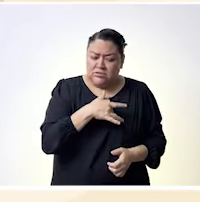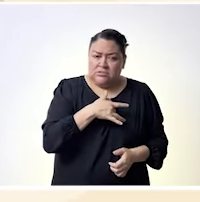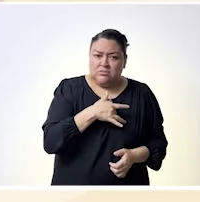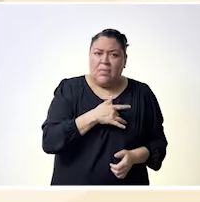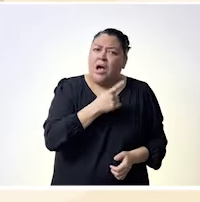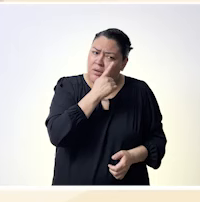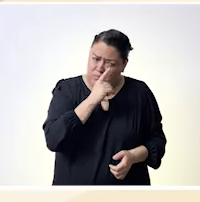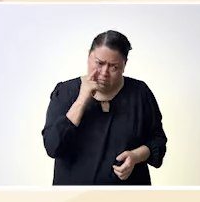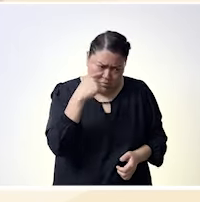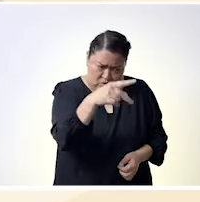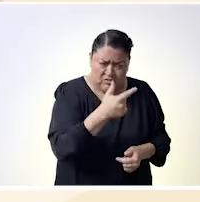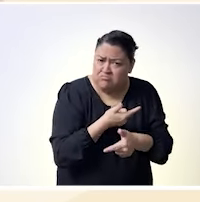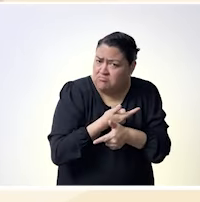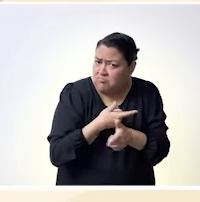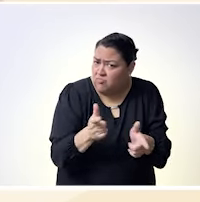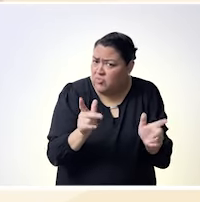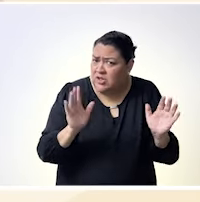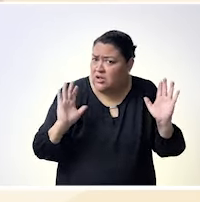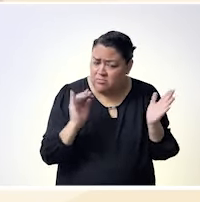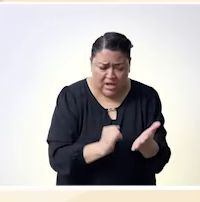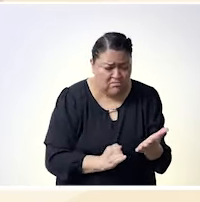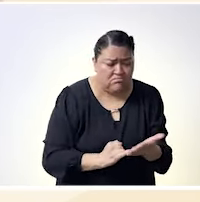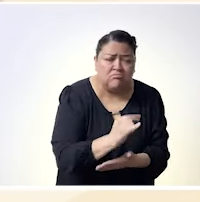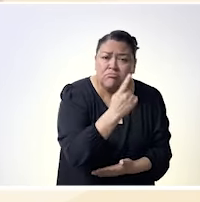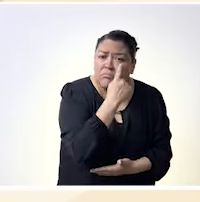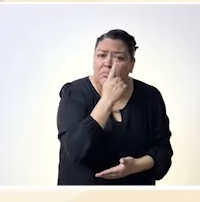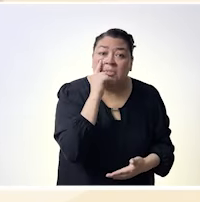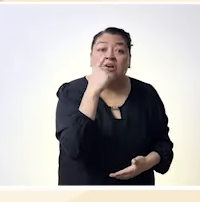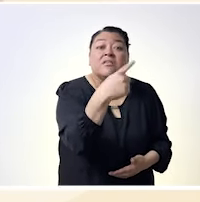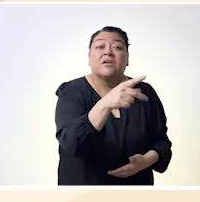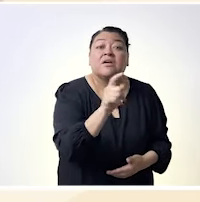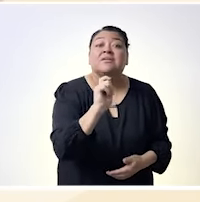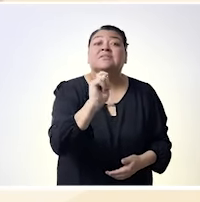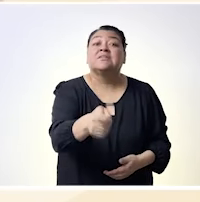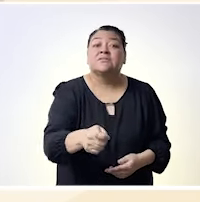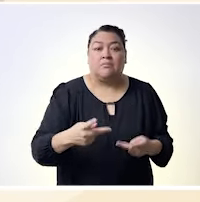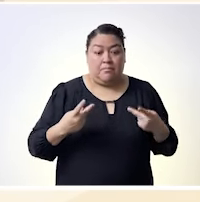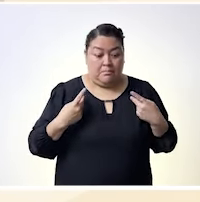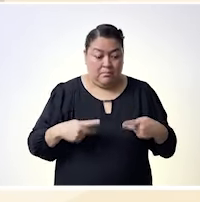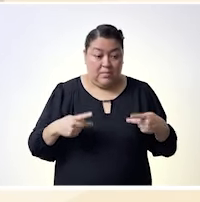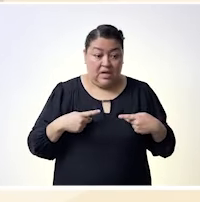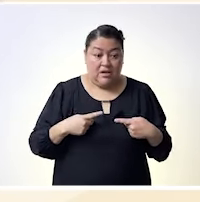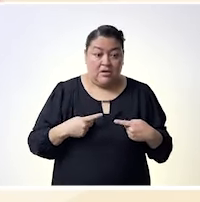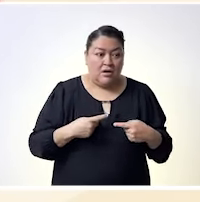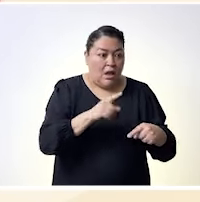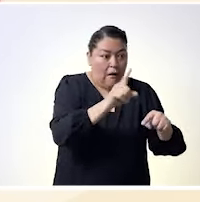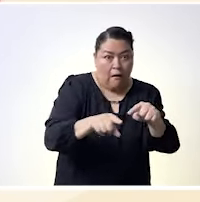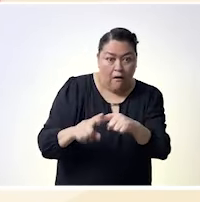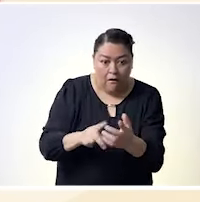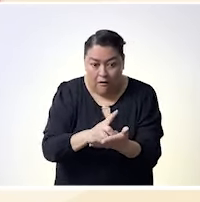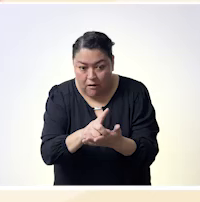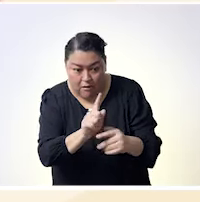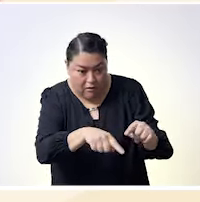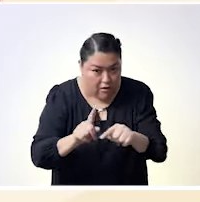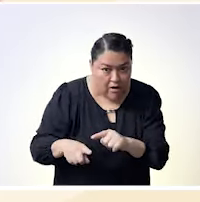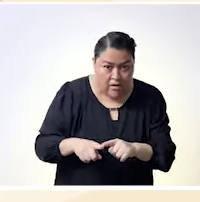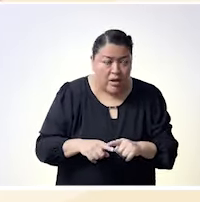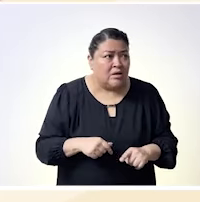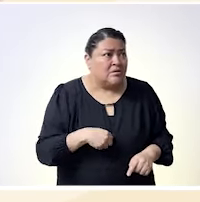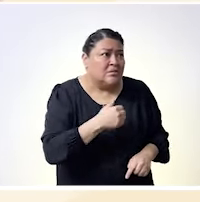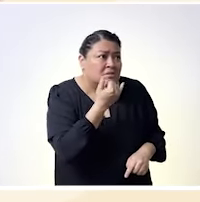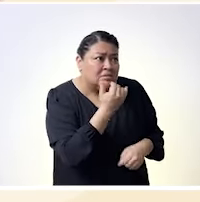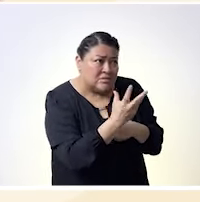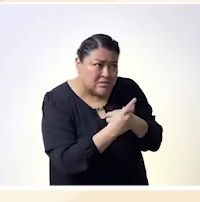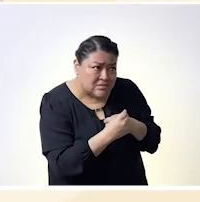las mujeres todas las personas tengamos igualdad en derechos en condiciones de libertad y sin violencia lo dijiste